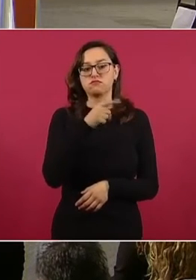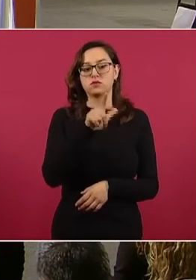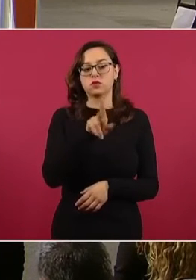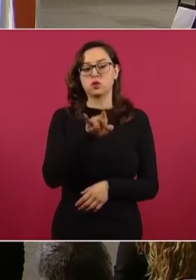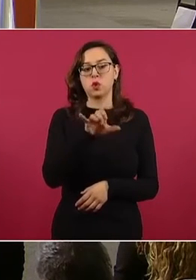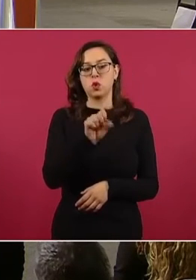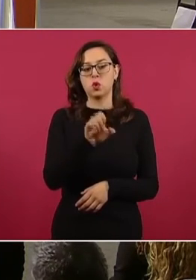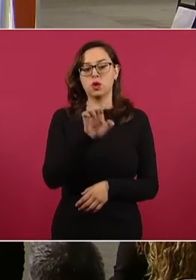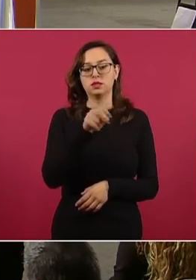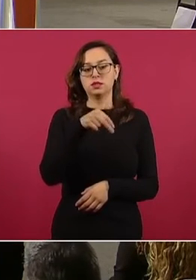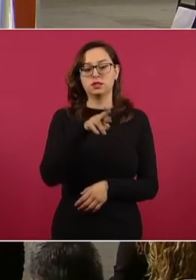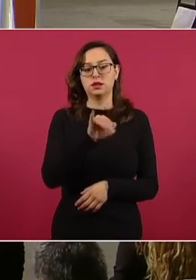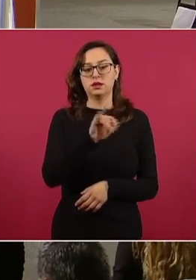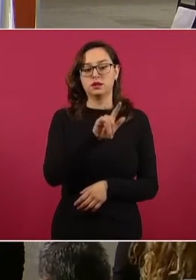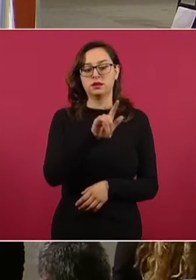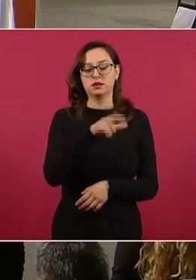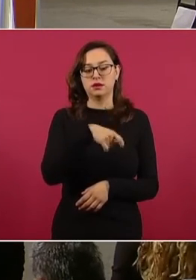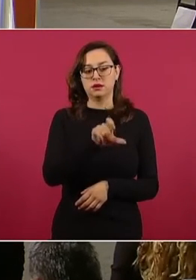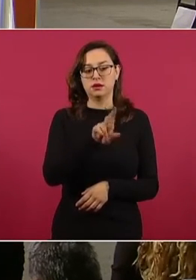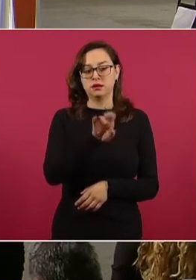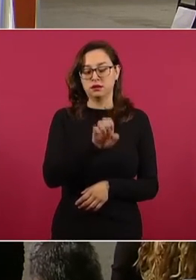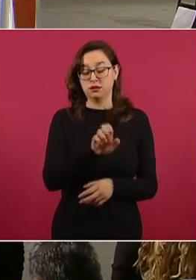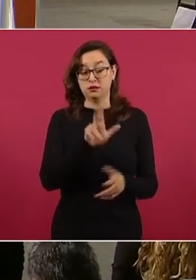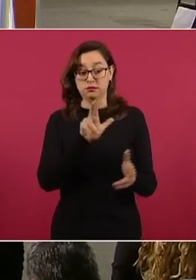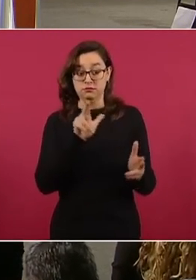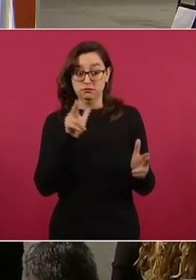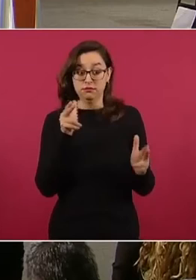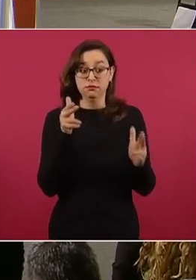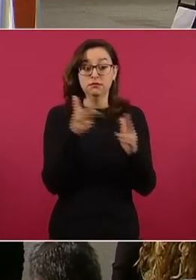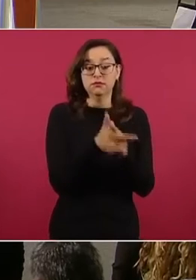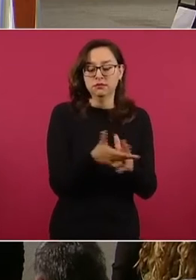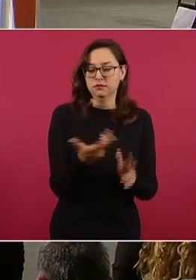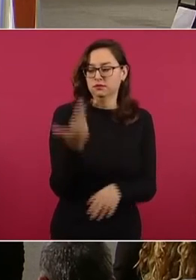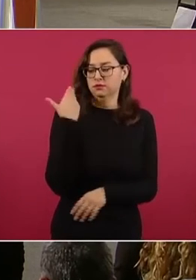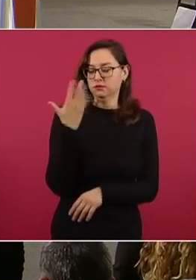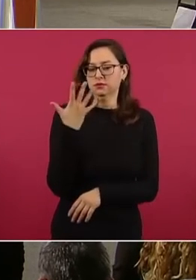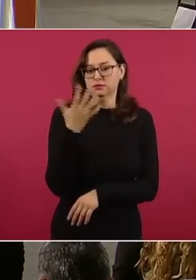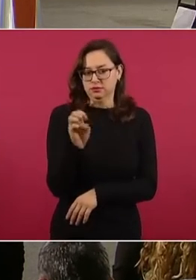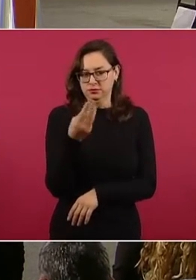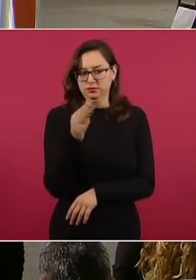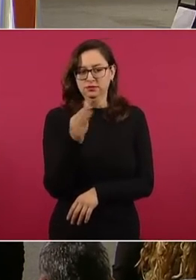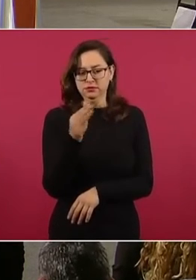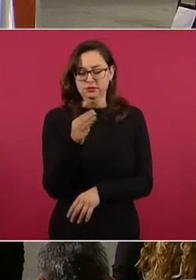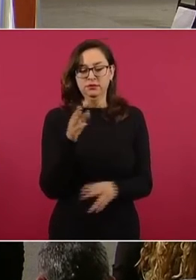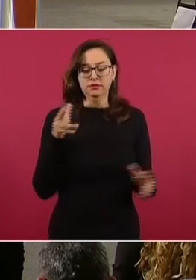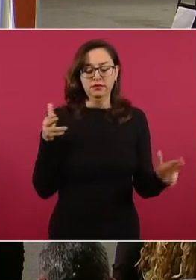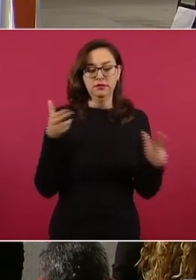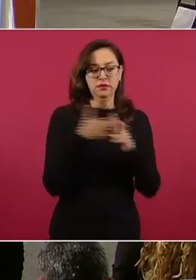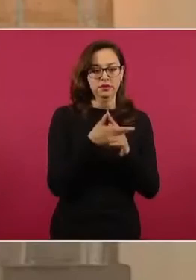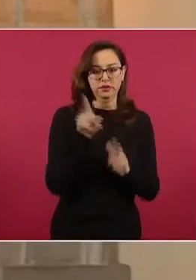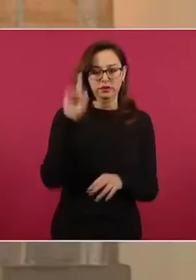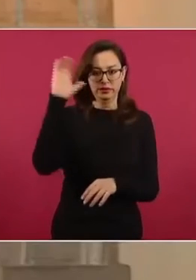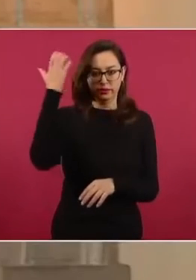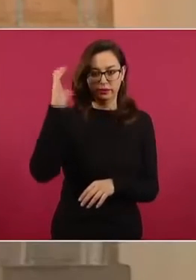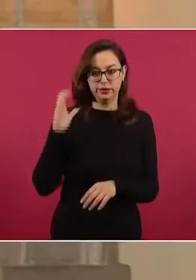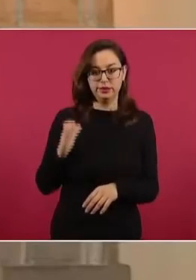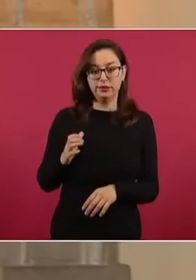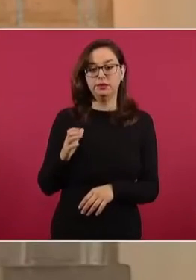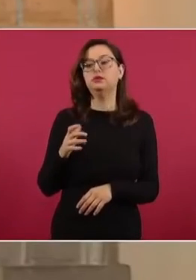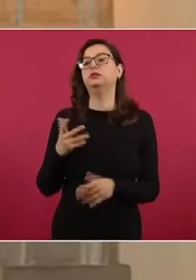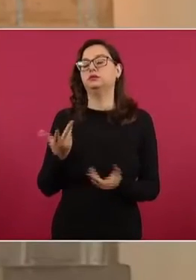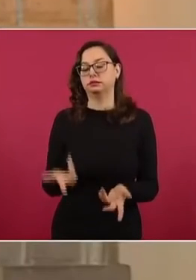Luis Enrique Ramírez Ramos el pasado 5 de mayo en Culiacán, Sinaloa,